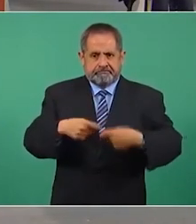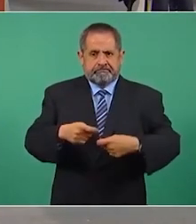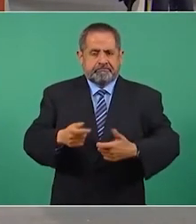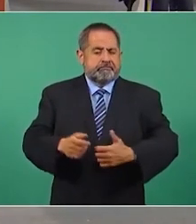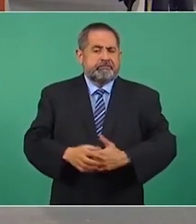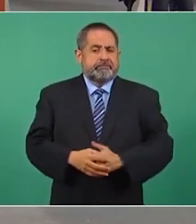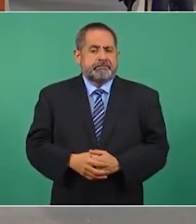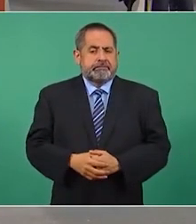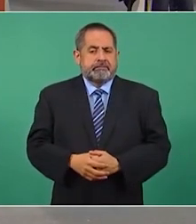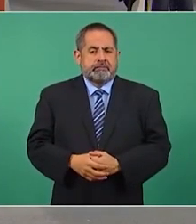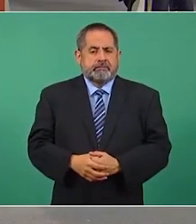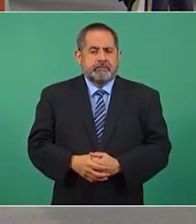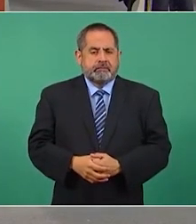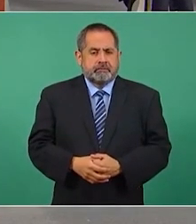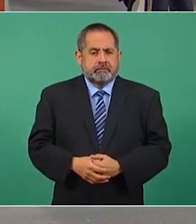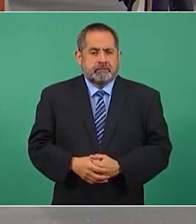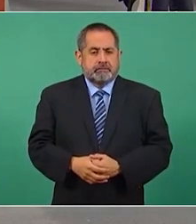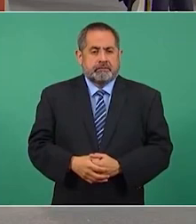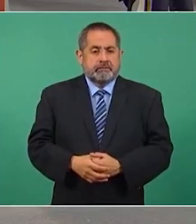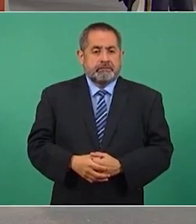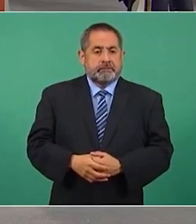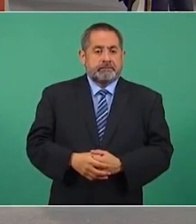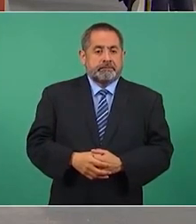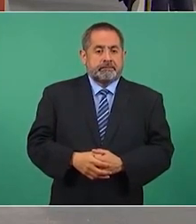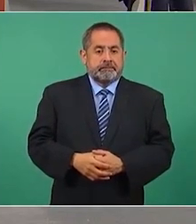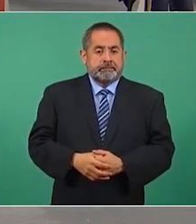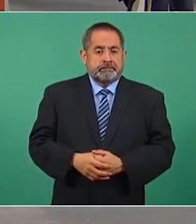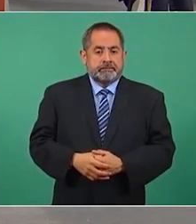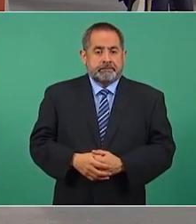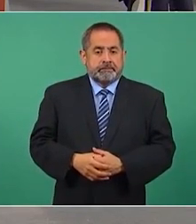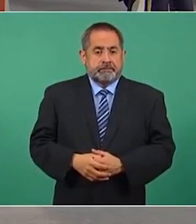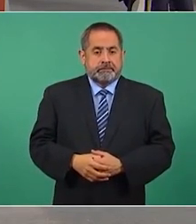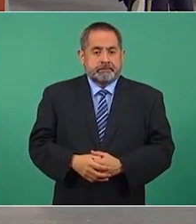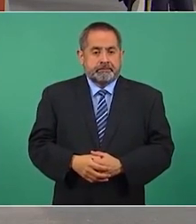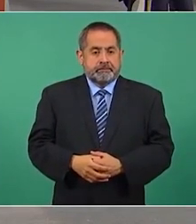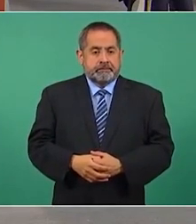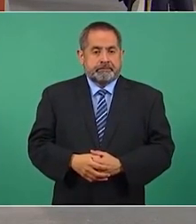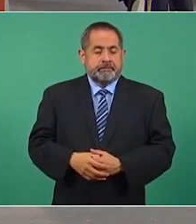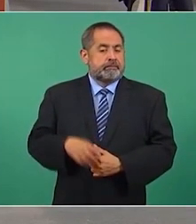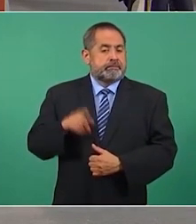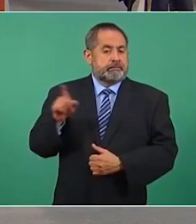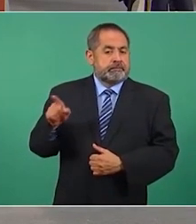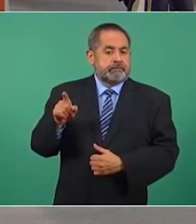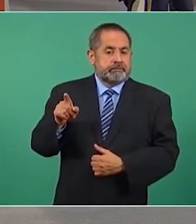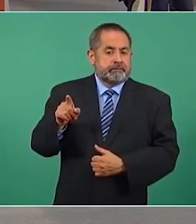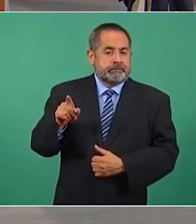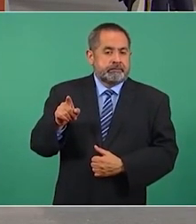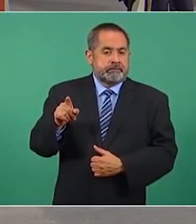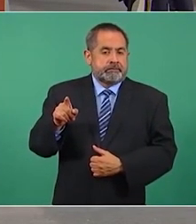para el sistema nacional de investigadores